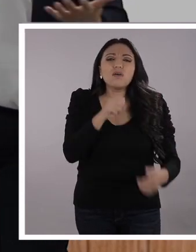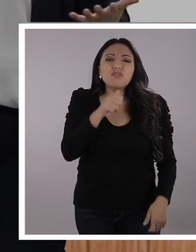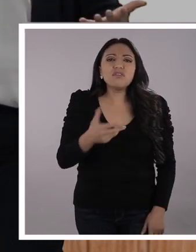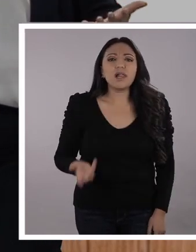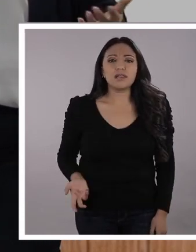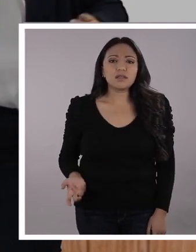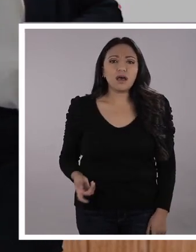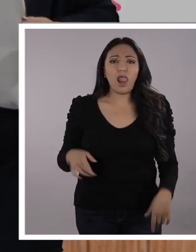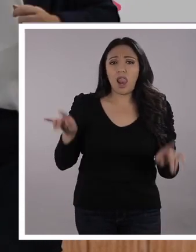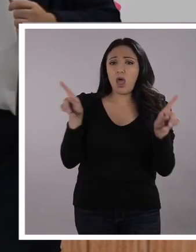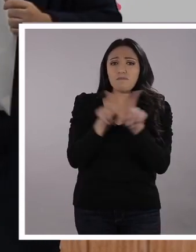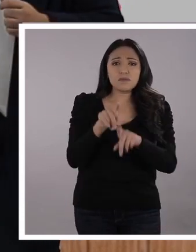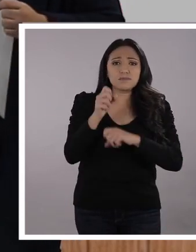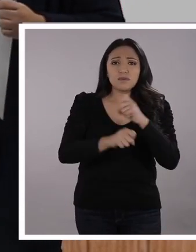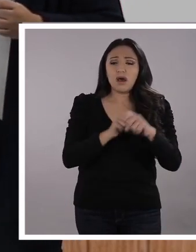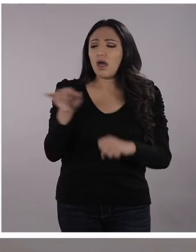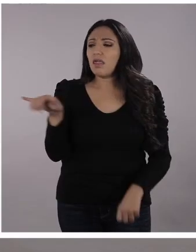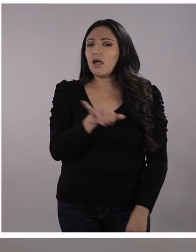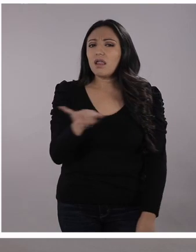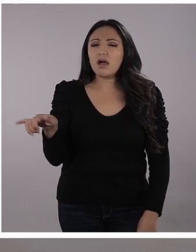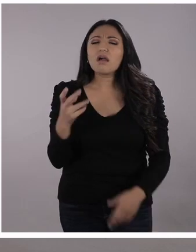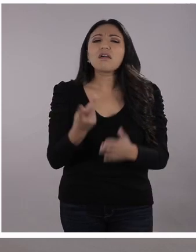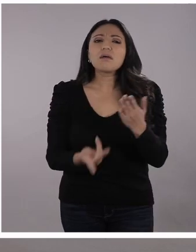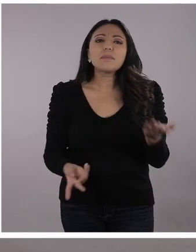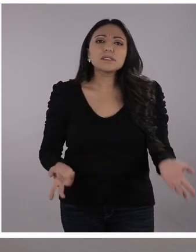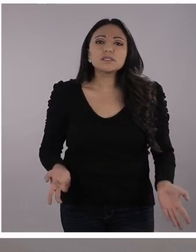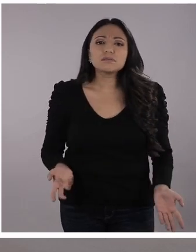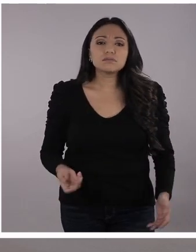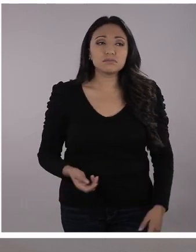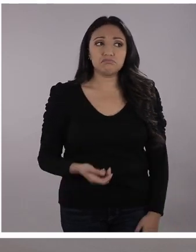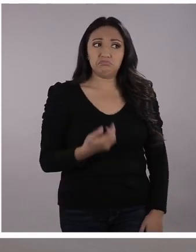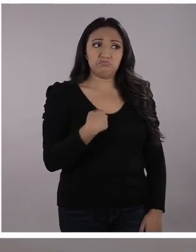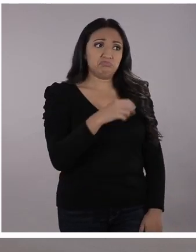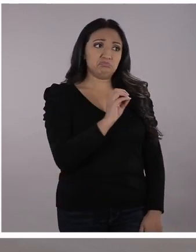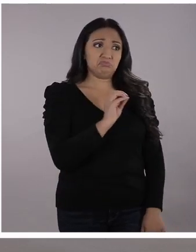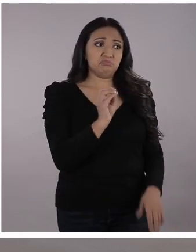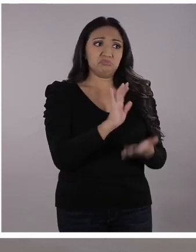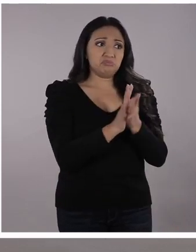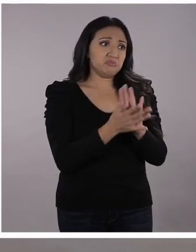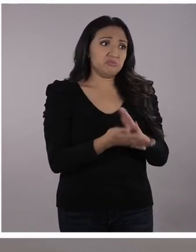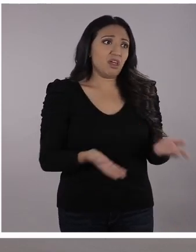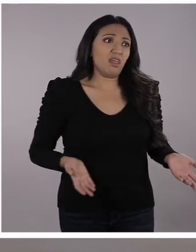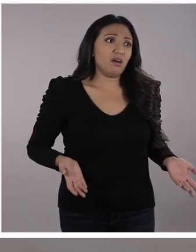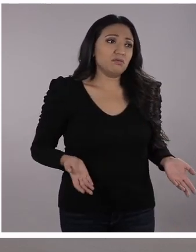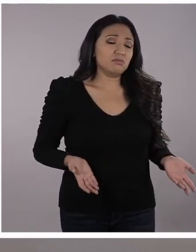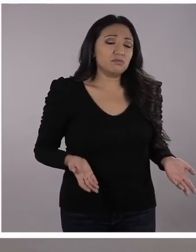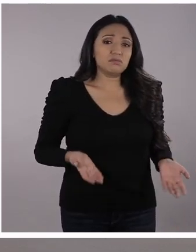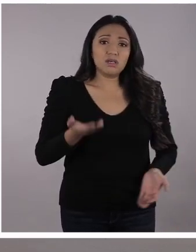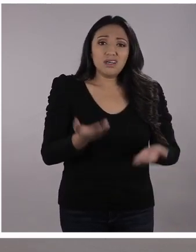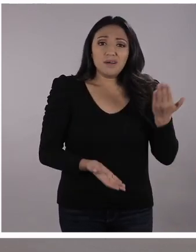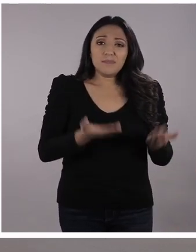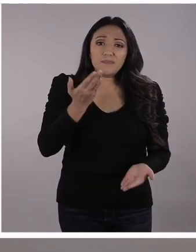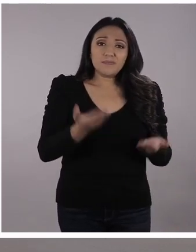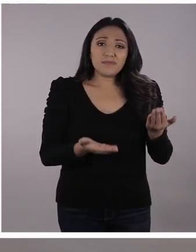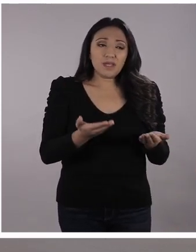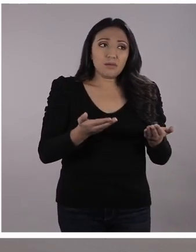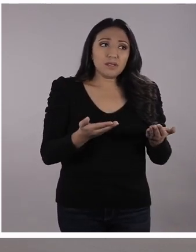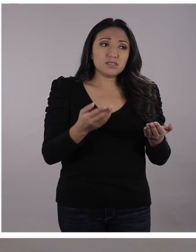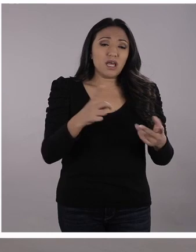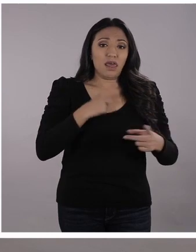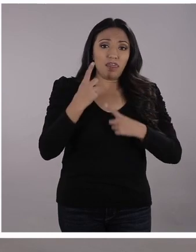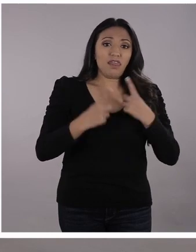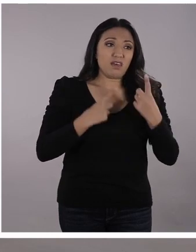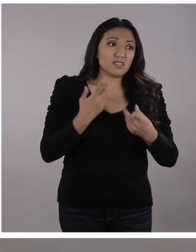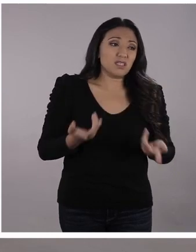para proponer acciones transformadoras? En teoría no nos falta nada, lo que nos hace falta es la